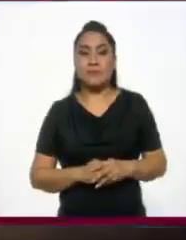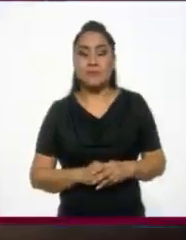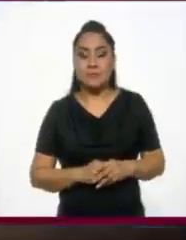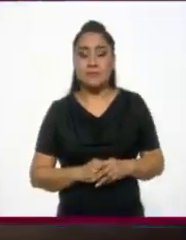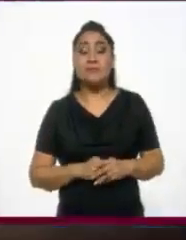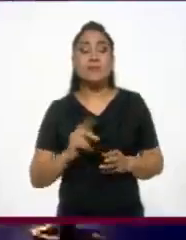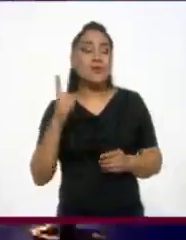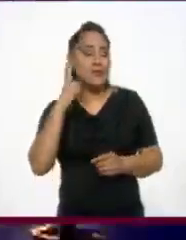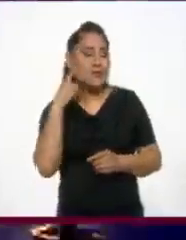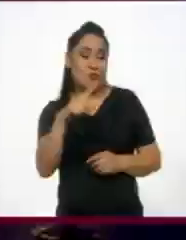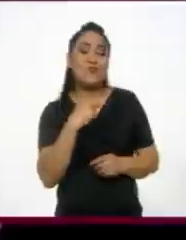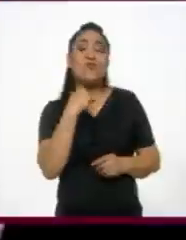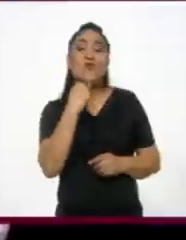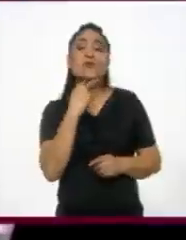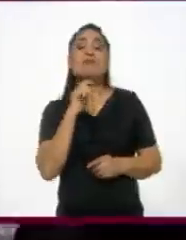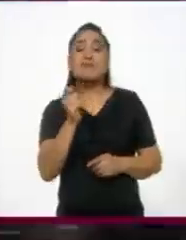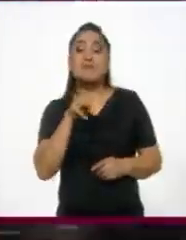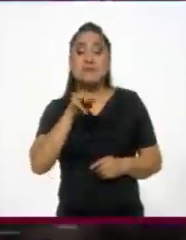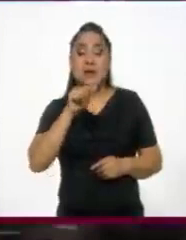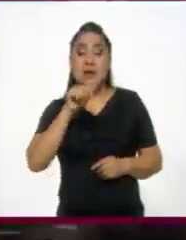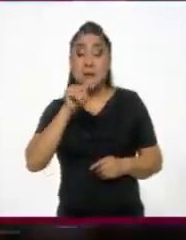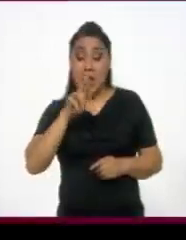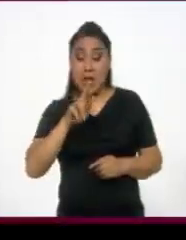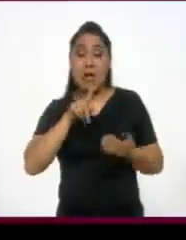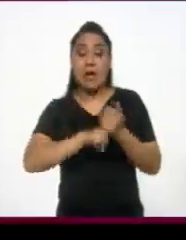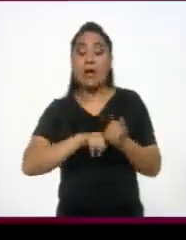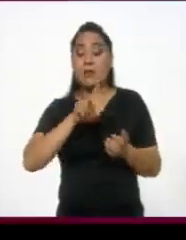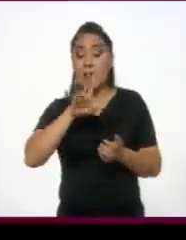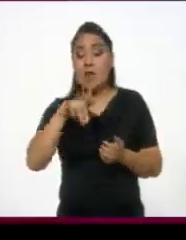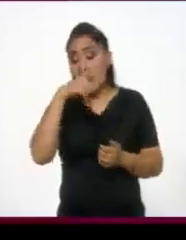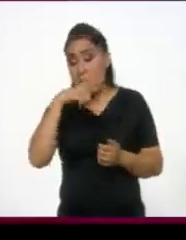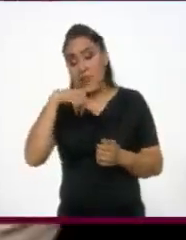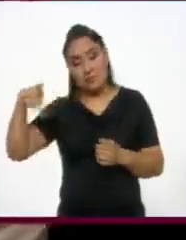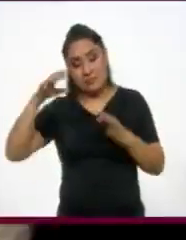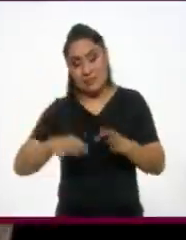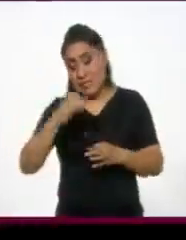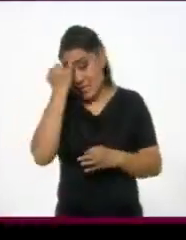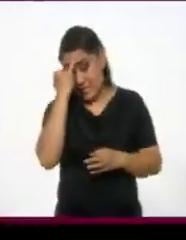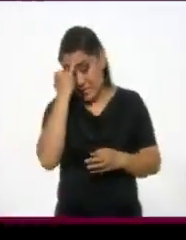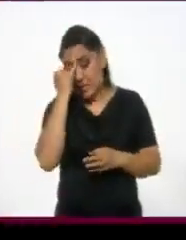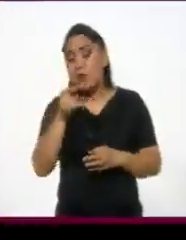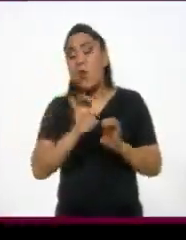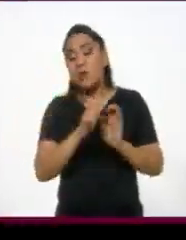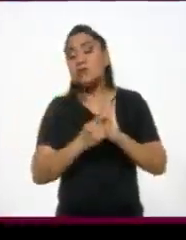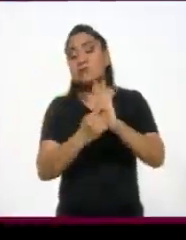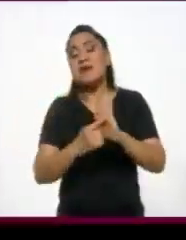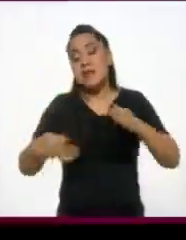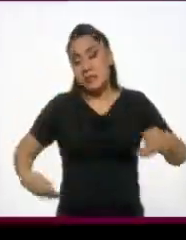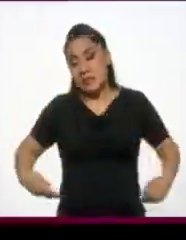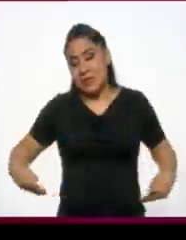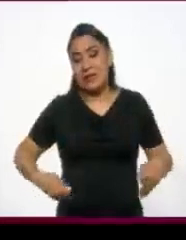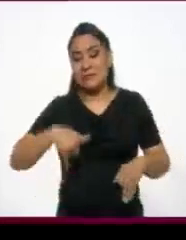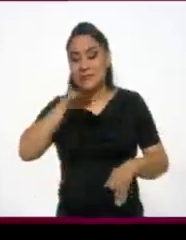Los sonidos de su voz corresponden al Malabar, uno de los 35 lenguajes de la India. Es un exponente del teatro danza